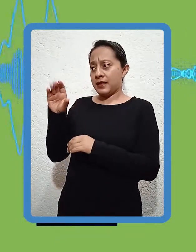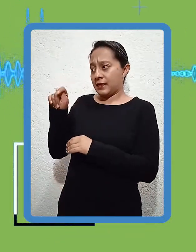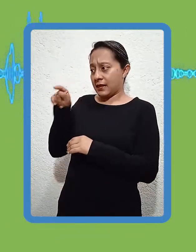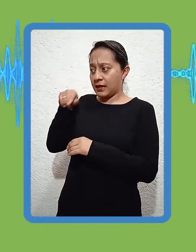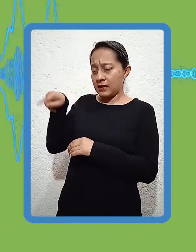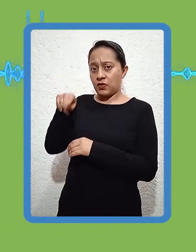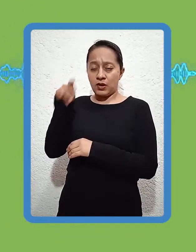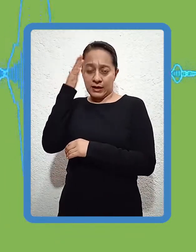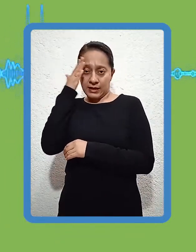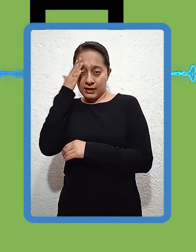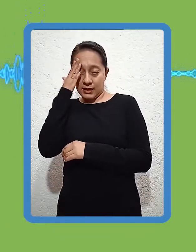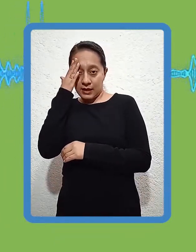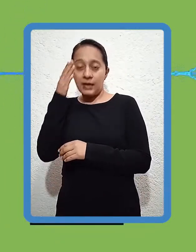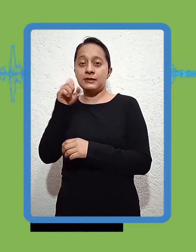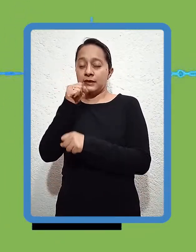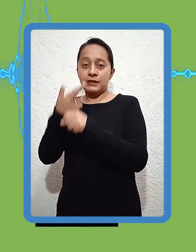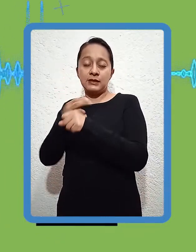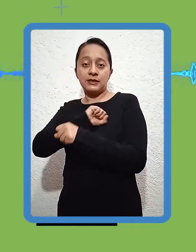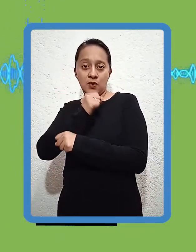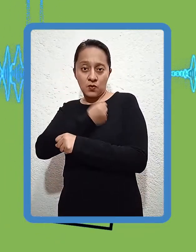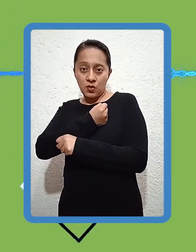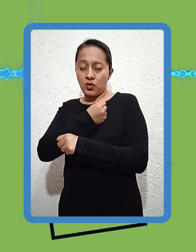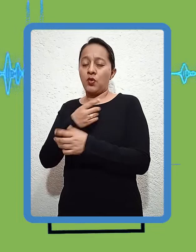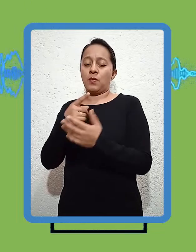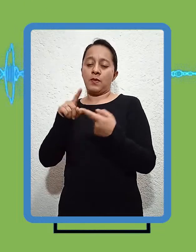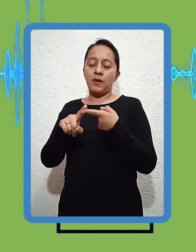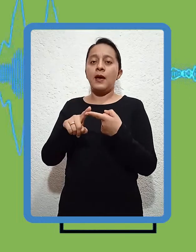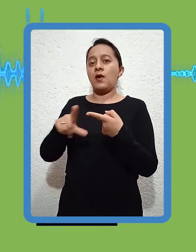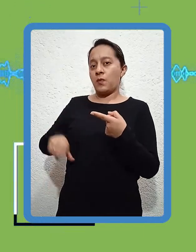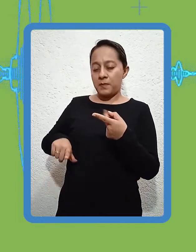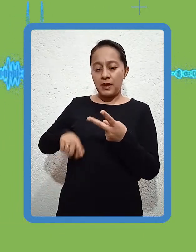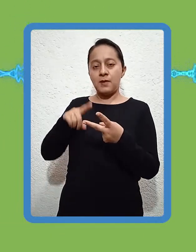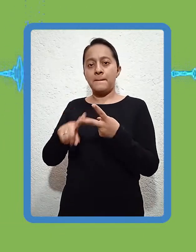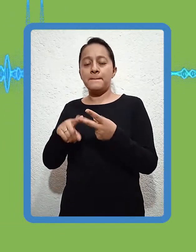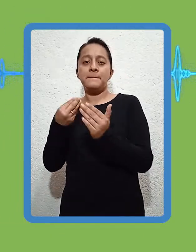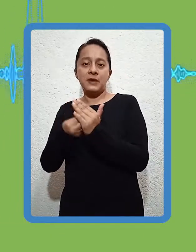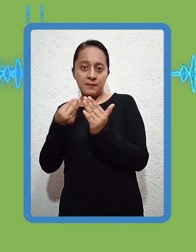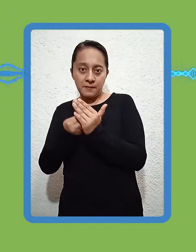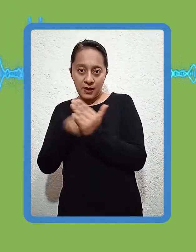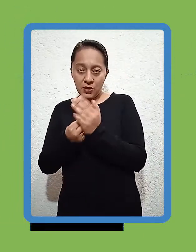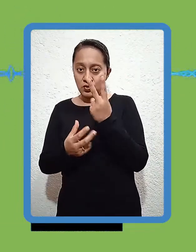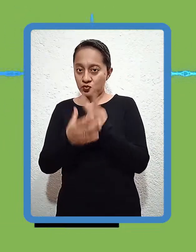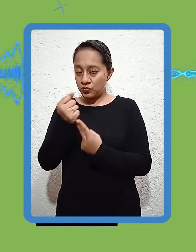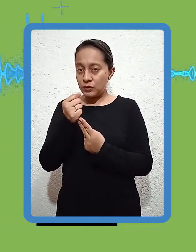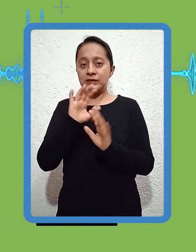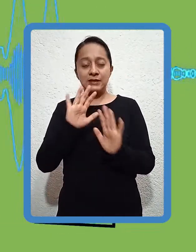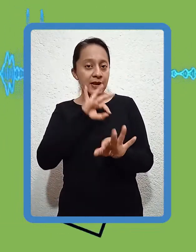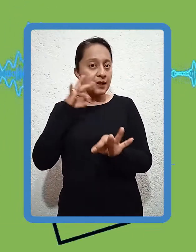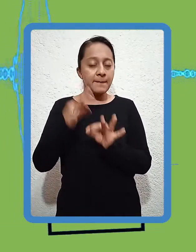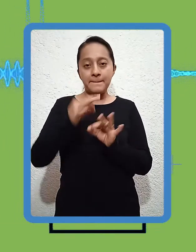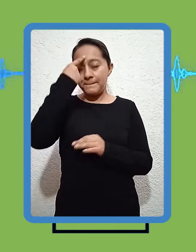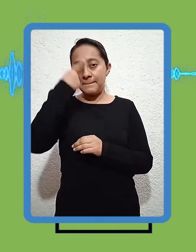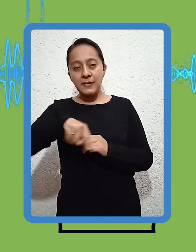entidades públicas y privadas y se tienen ya todos los protocolos, sea, ya se está listo para la apertura